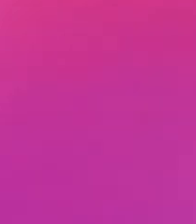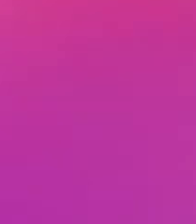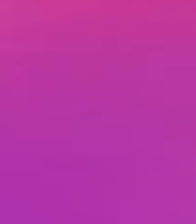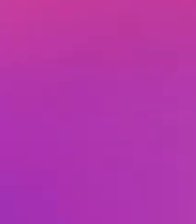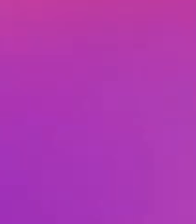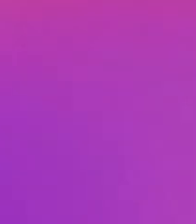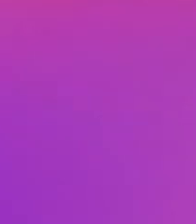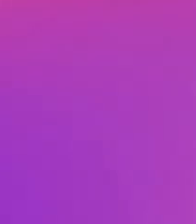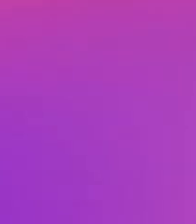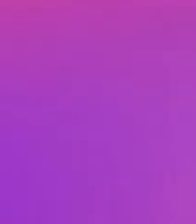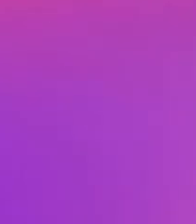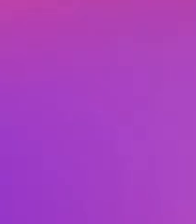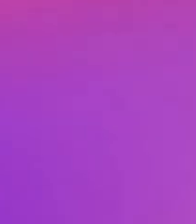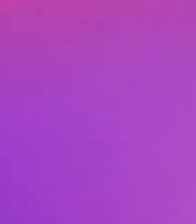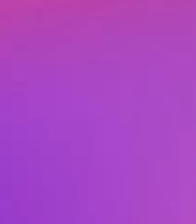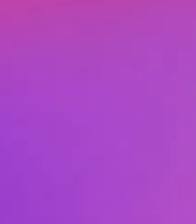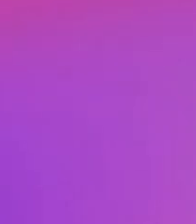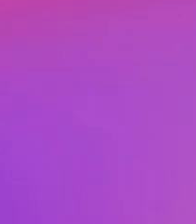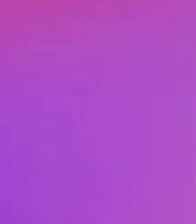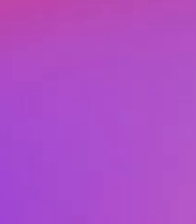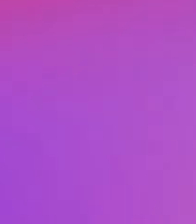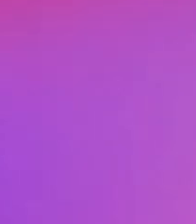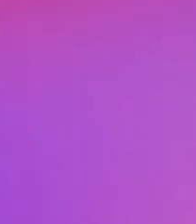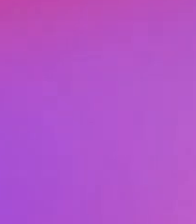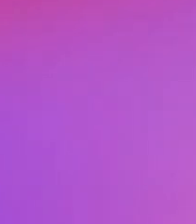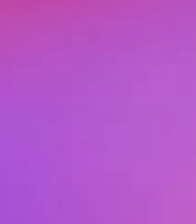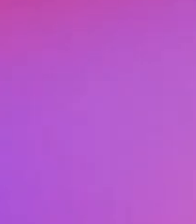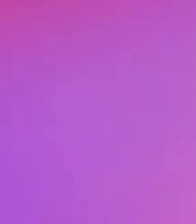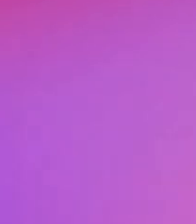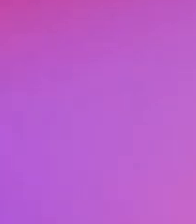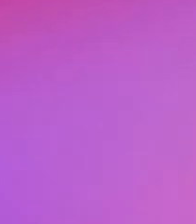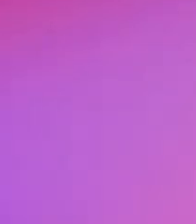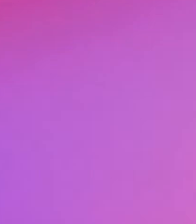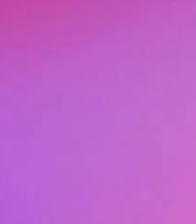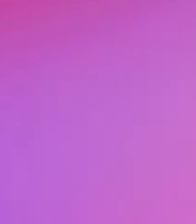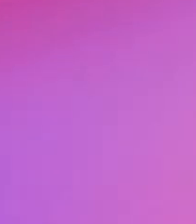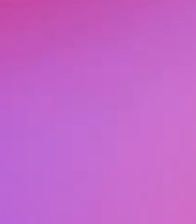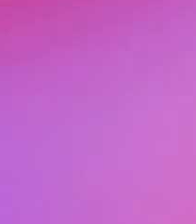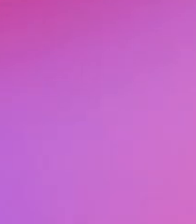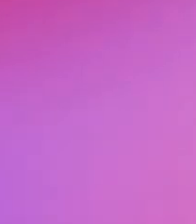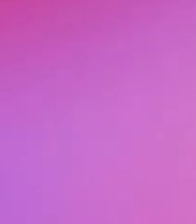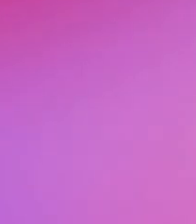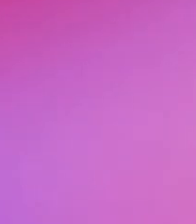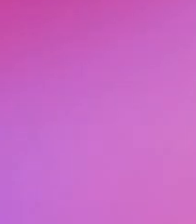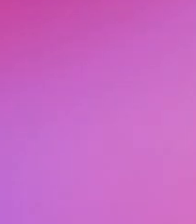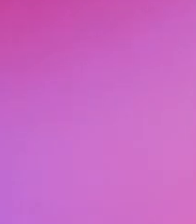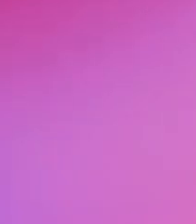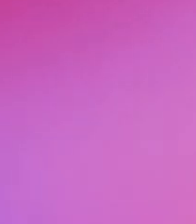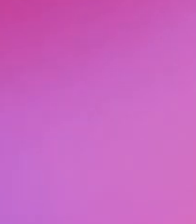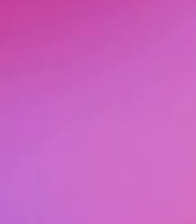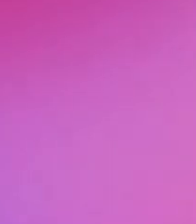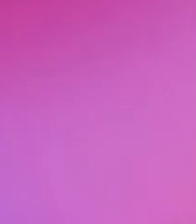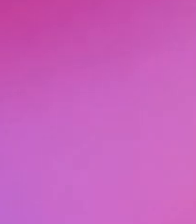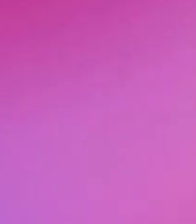a que consultes la plataforma nuevaescuelamexicana.sep.gob.mx